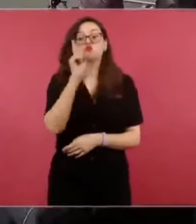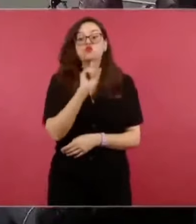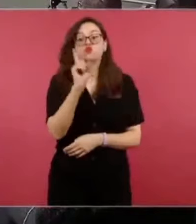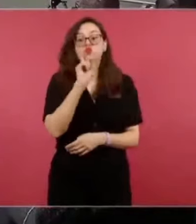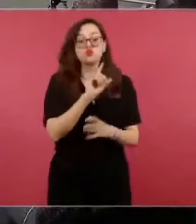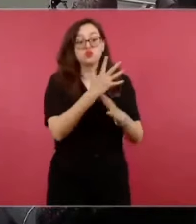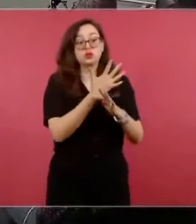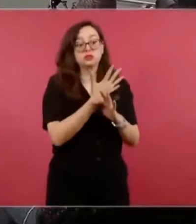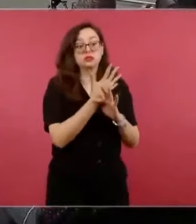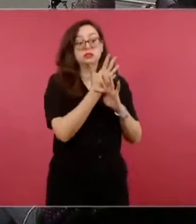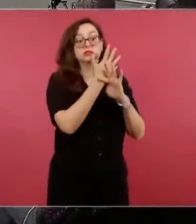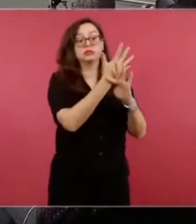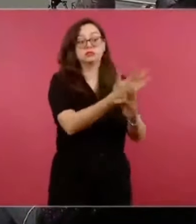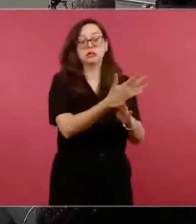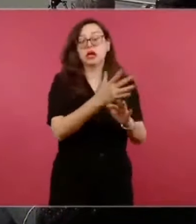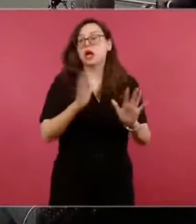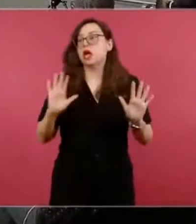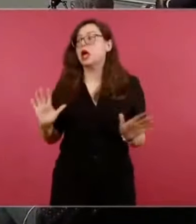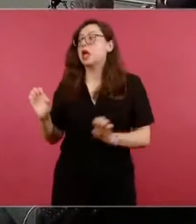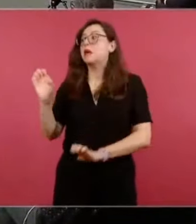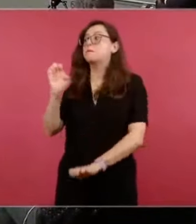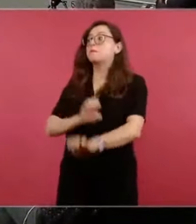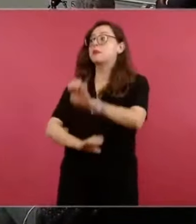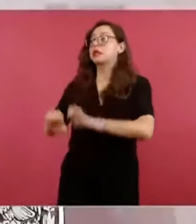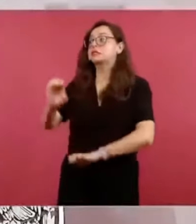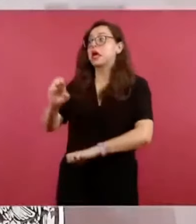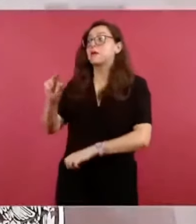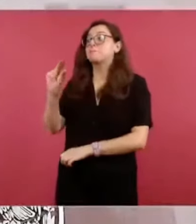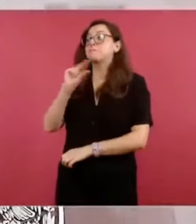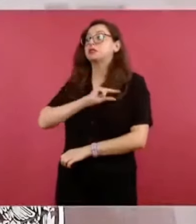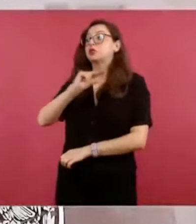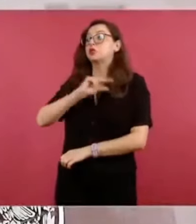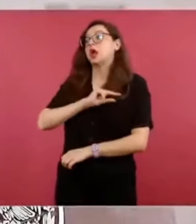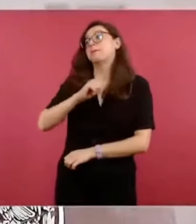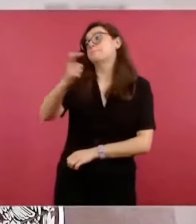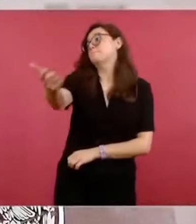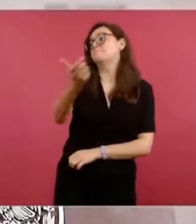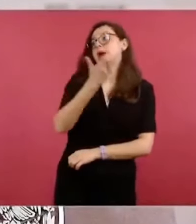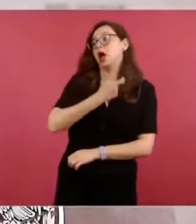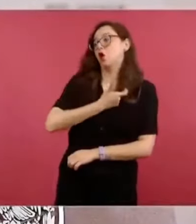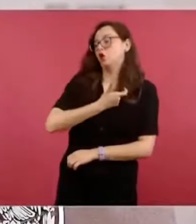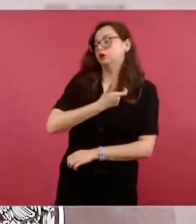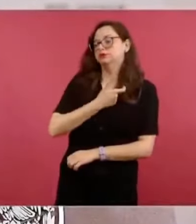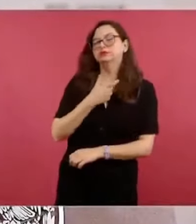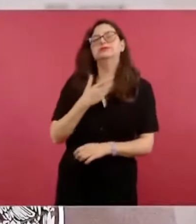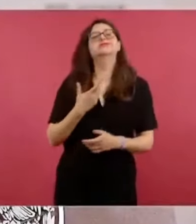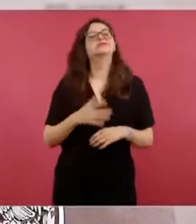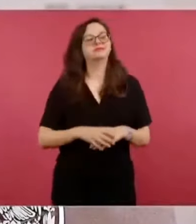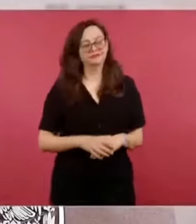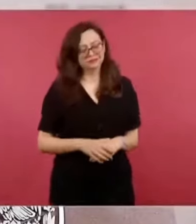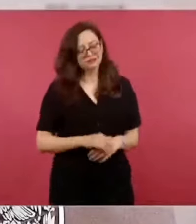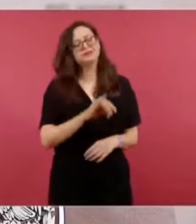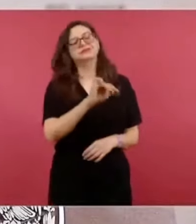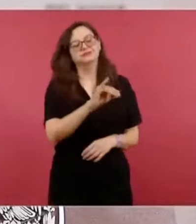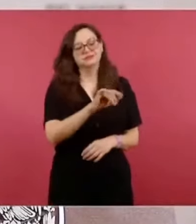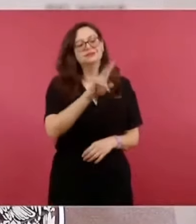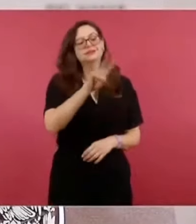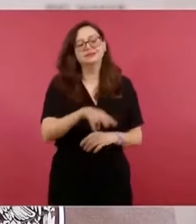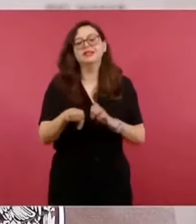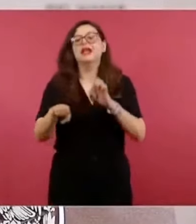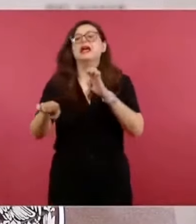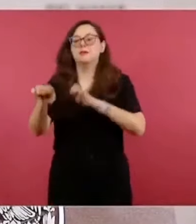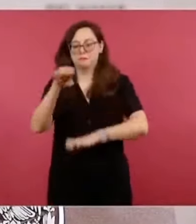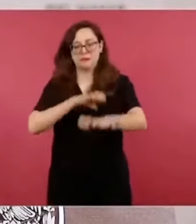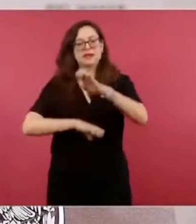el seguro se lo pagó una empresa privada, una aseguradora privada, lo cual es cierto. Lo que no dice la señora es